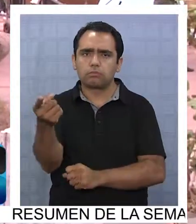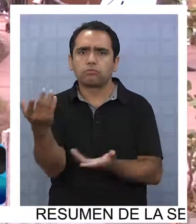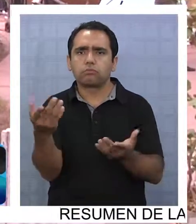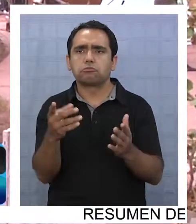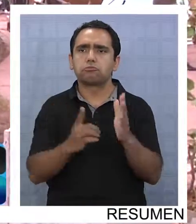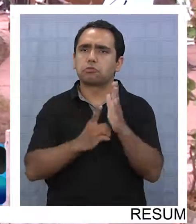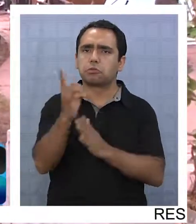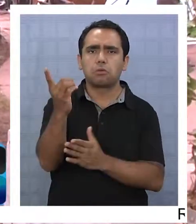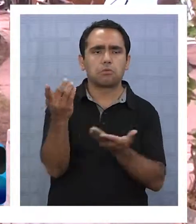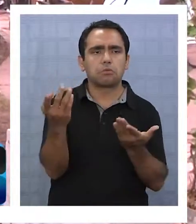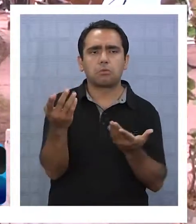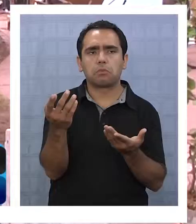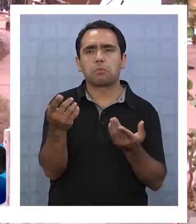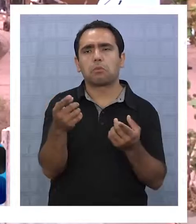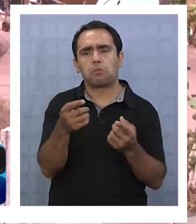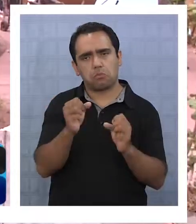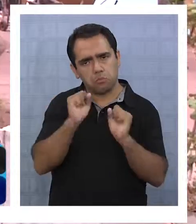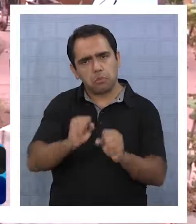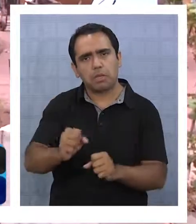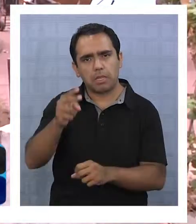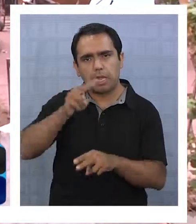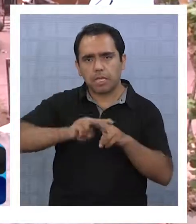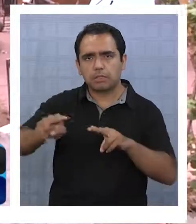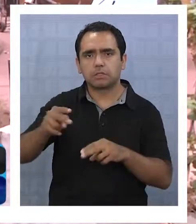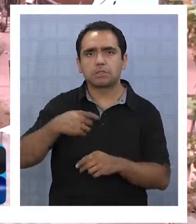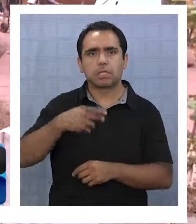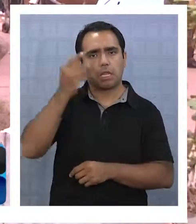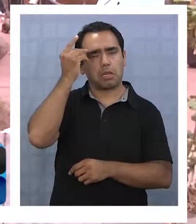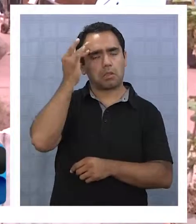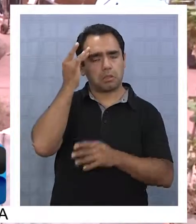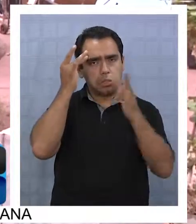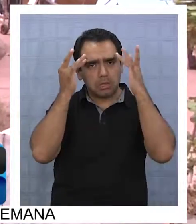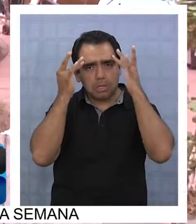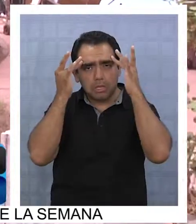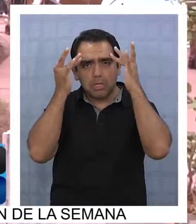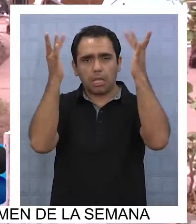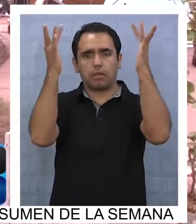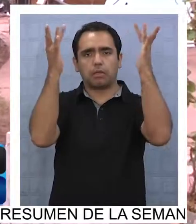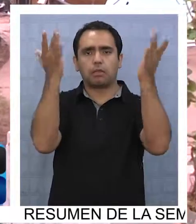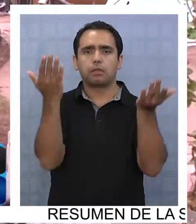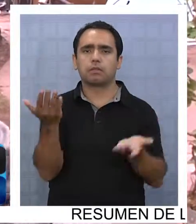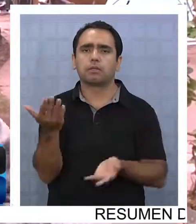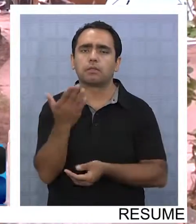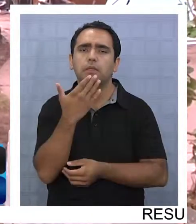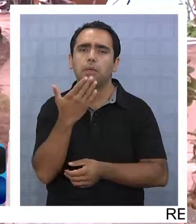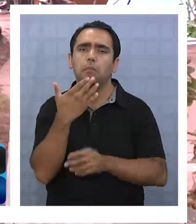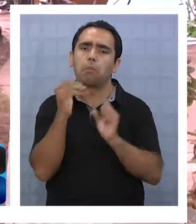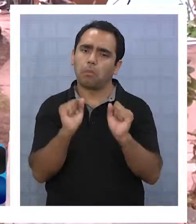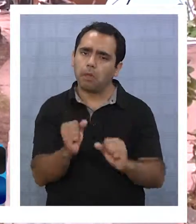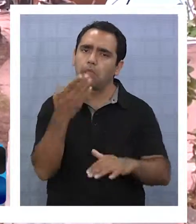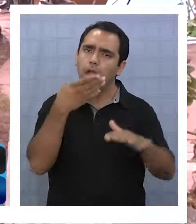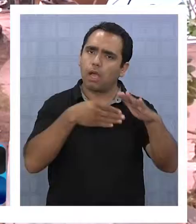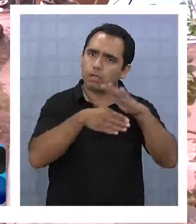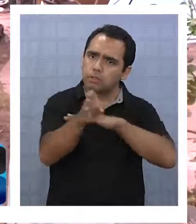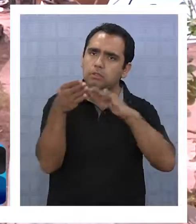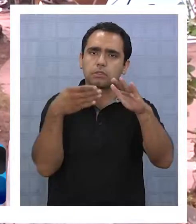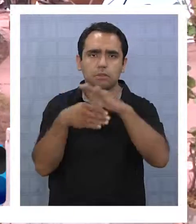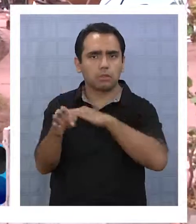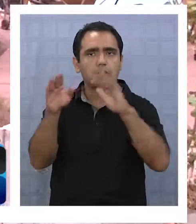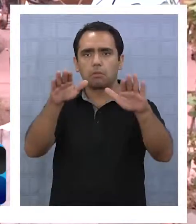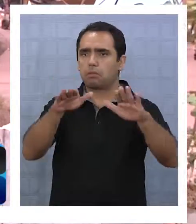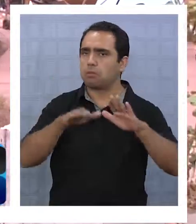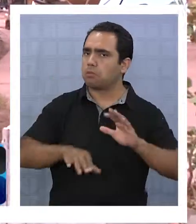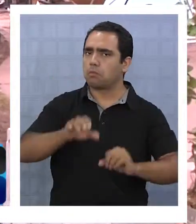ámbito que se desempeñe y se desarrolle es tremendamente capaz, muy inteligente y por tanto puede acceder a cargos de representación popular, como